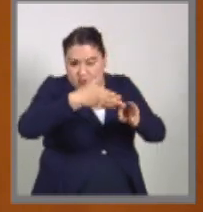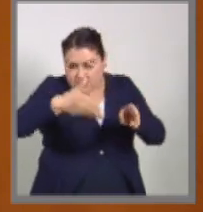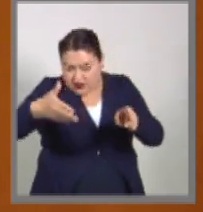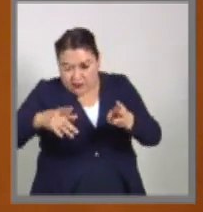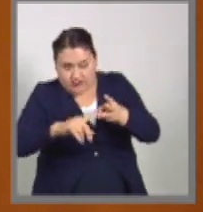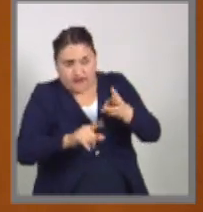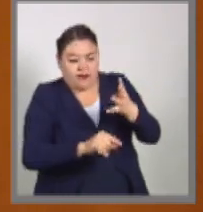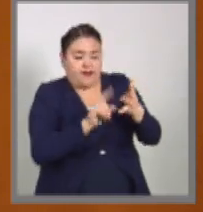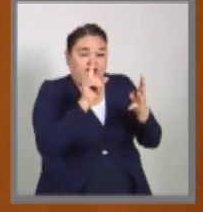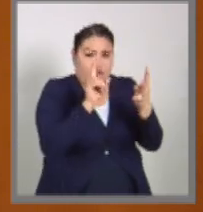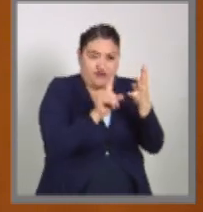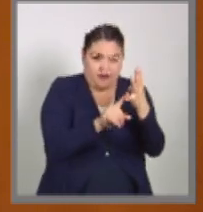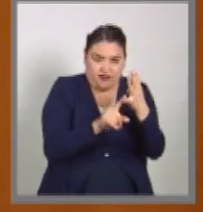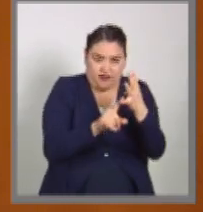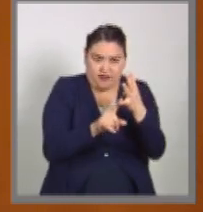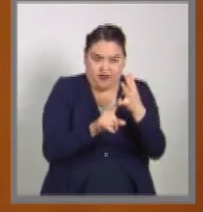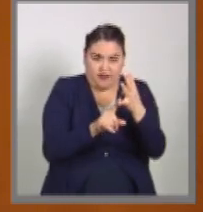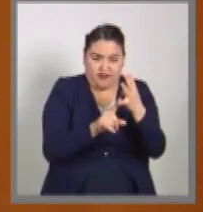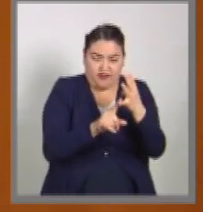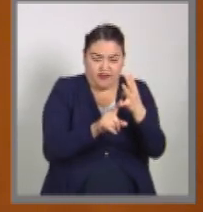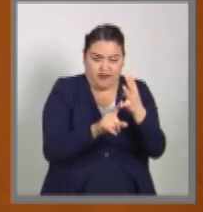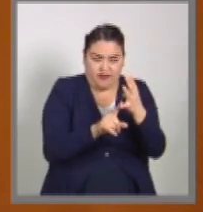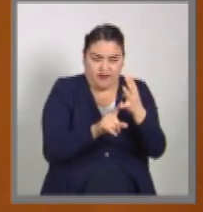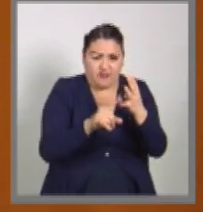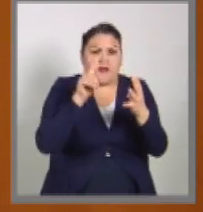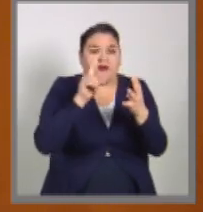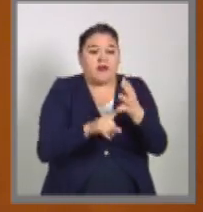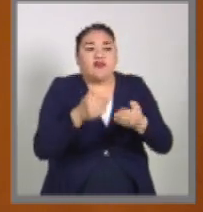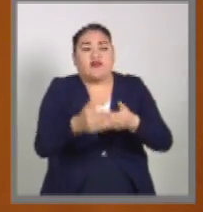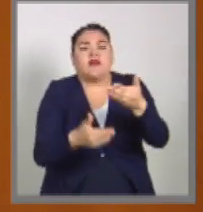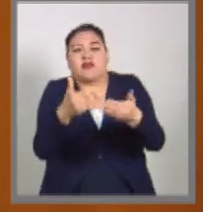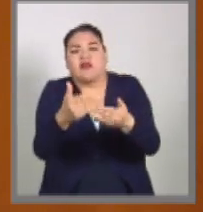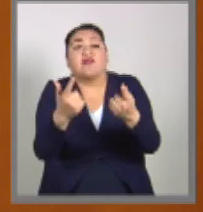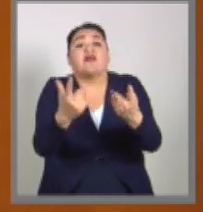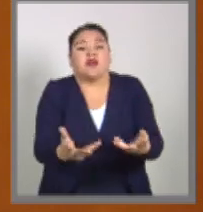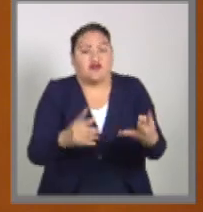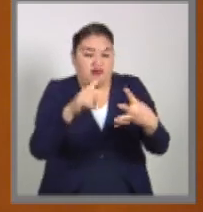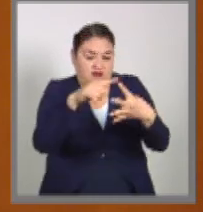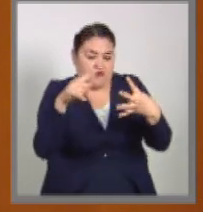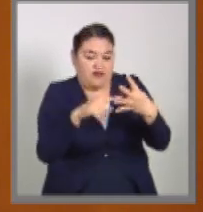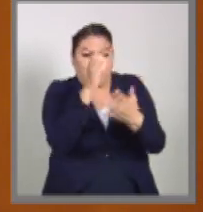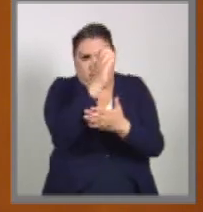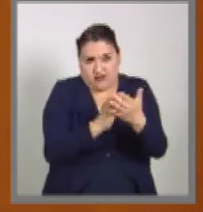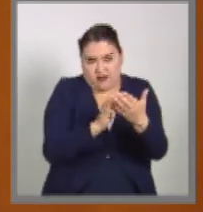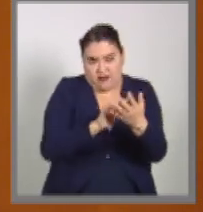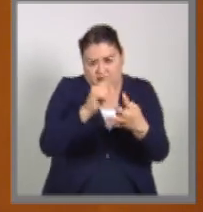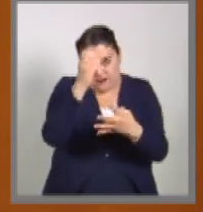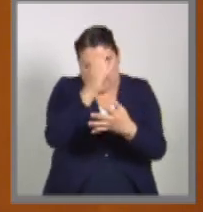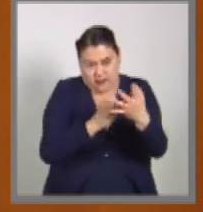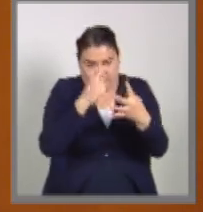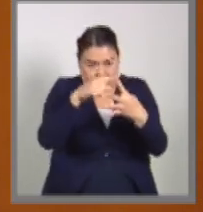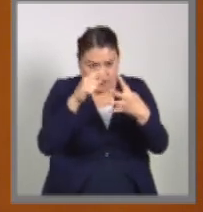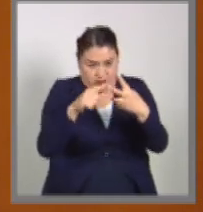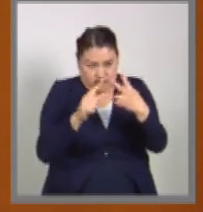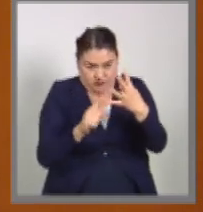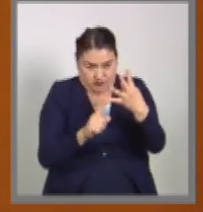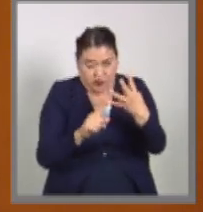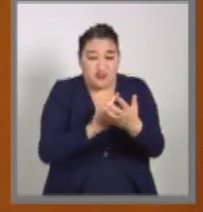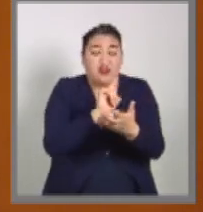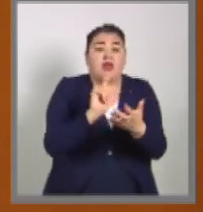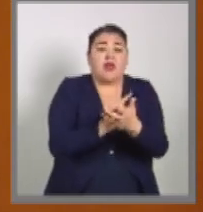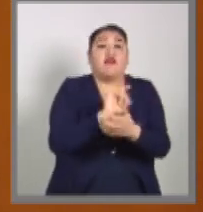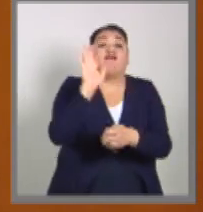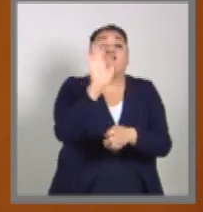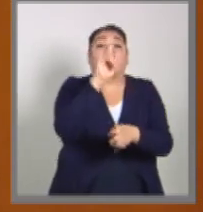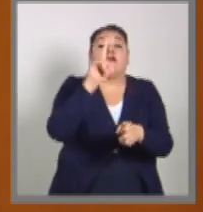supuesto, el último sobre los efectos. Esta ley es una ley federal, no tenemos